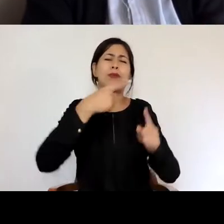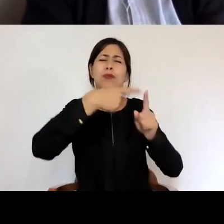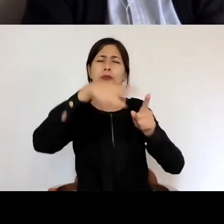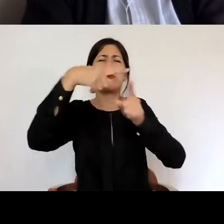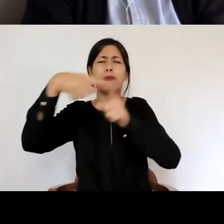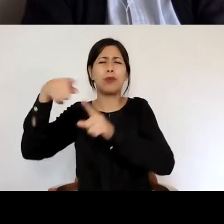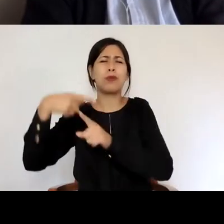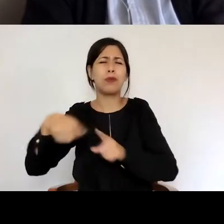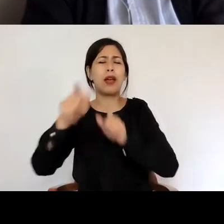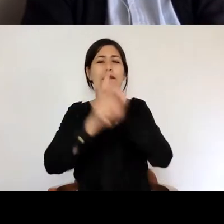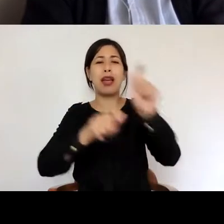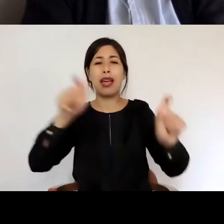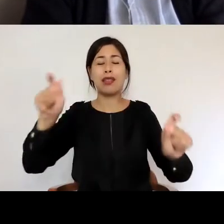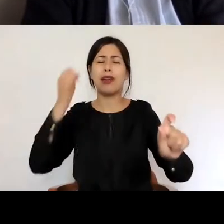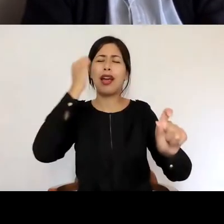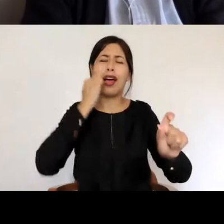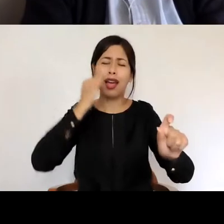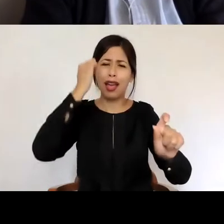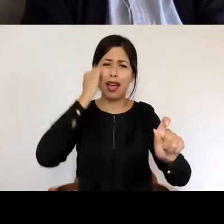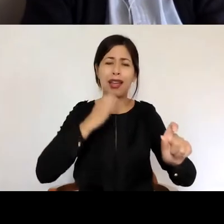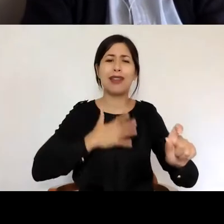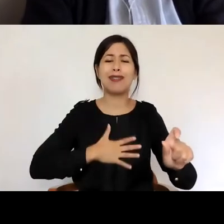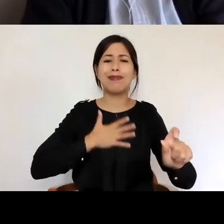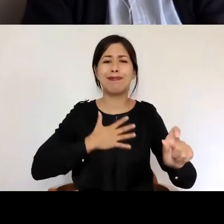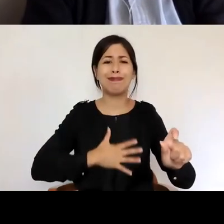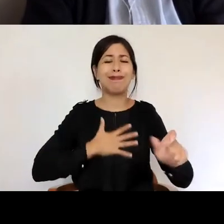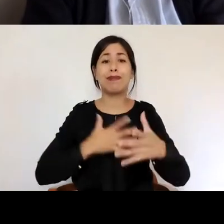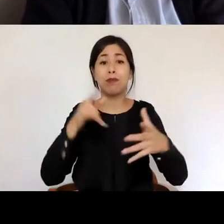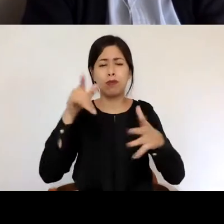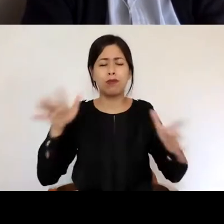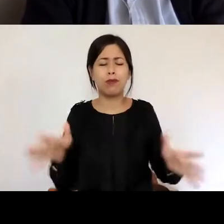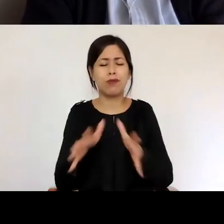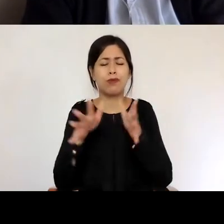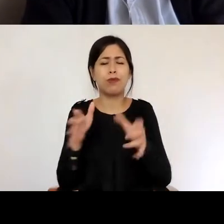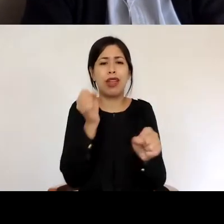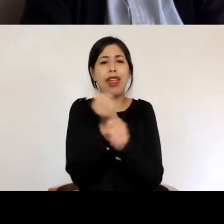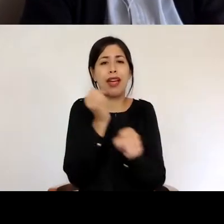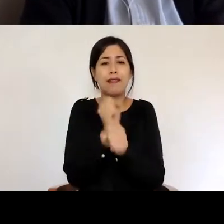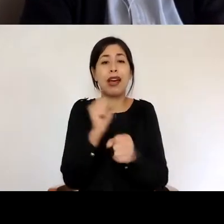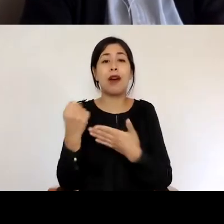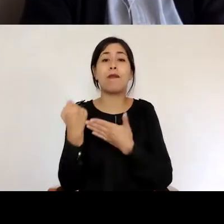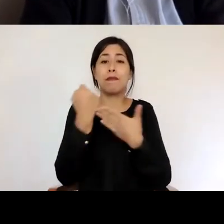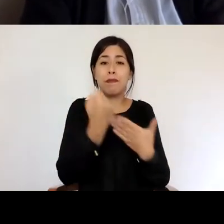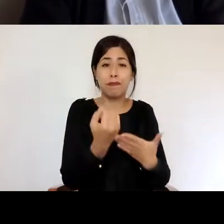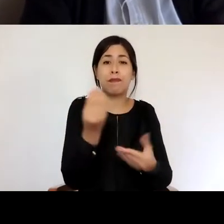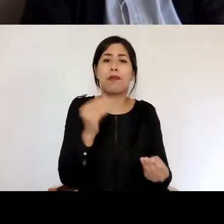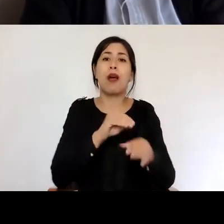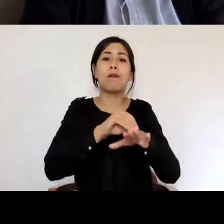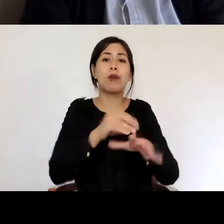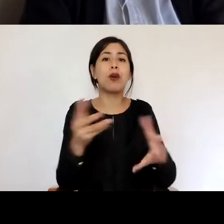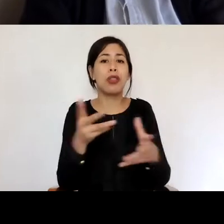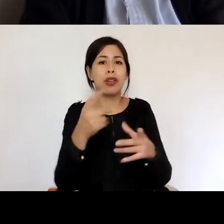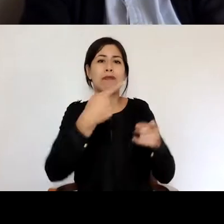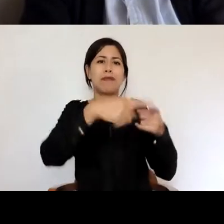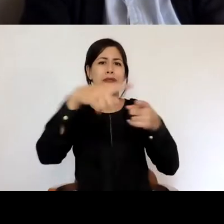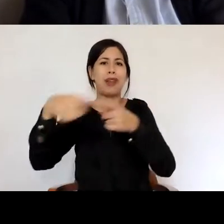queridas que han puesto tanto empeño en su trabajo para hacer buenos aportes a través de los documentos que se